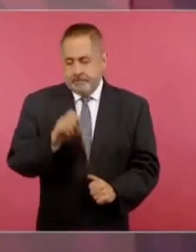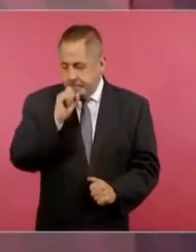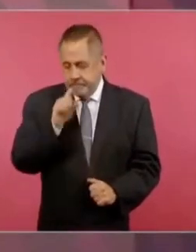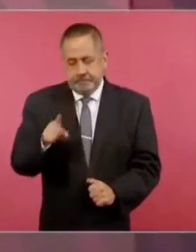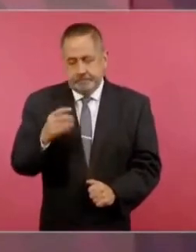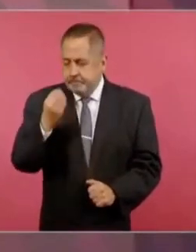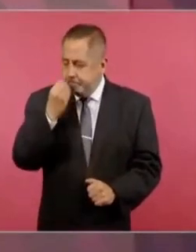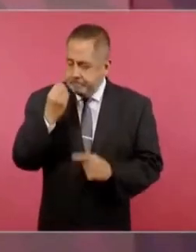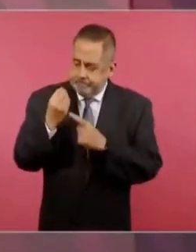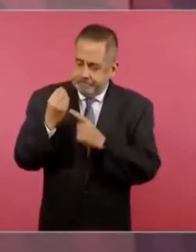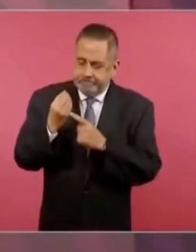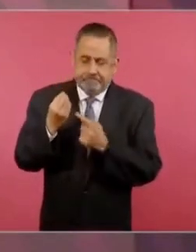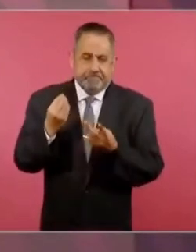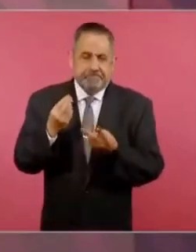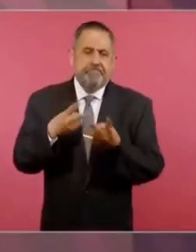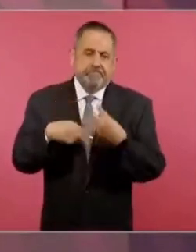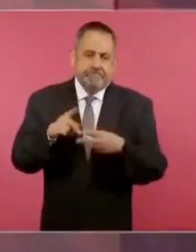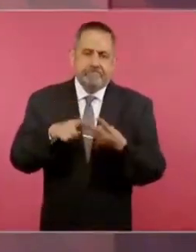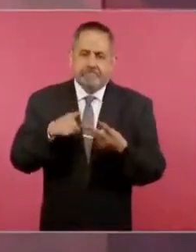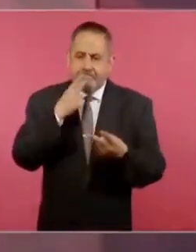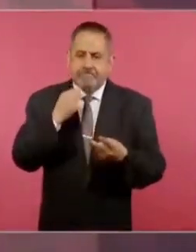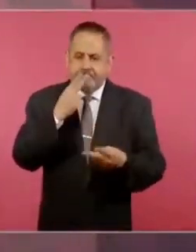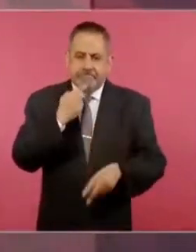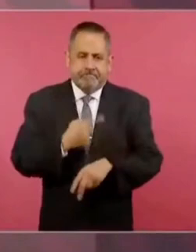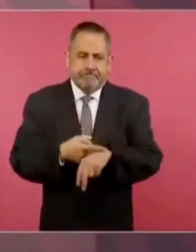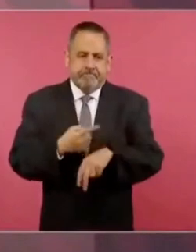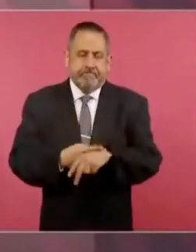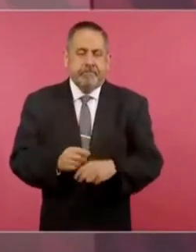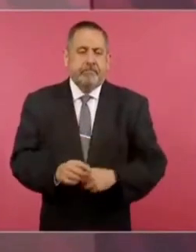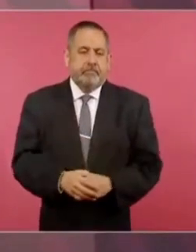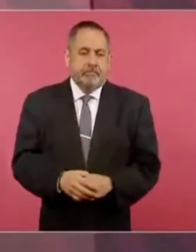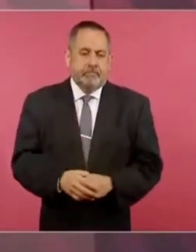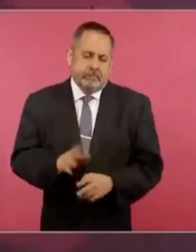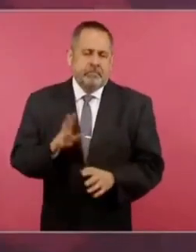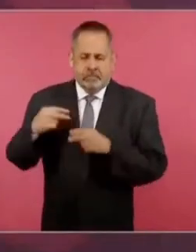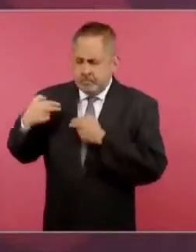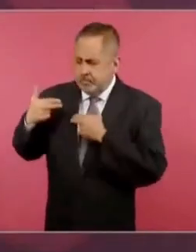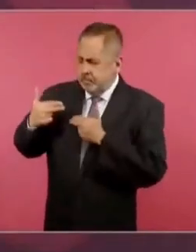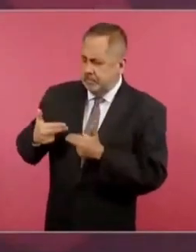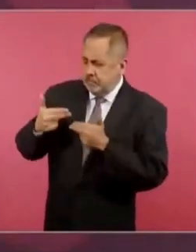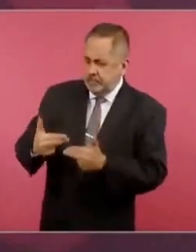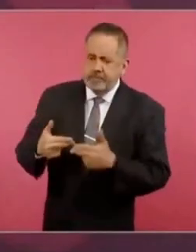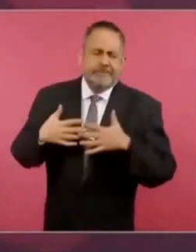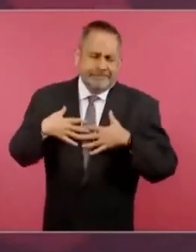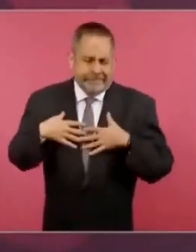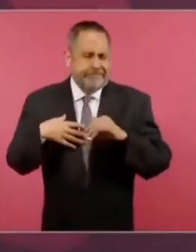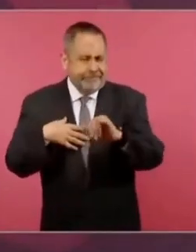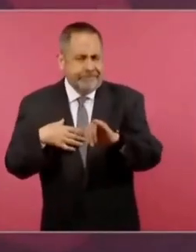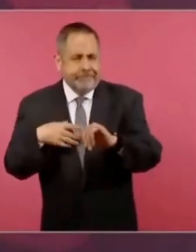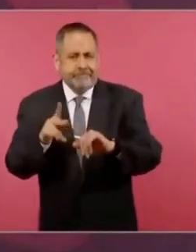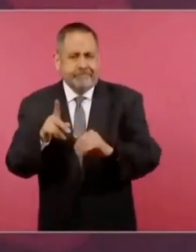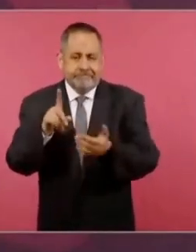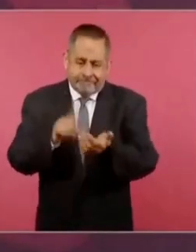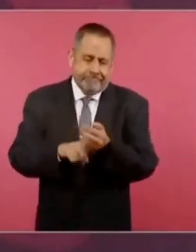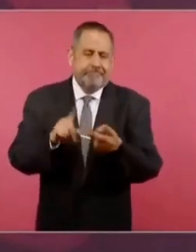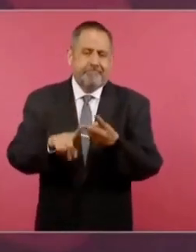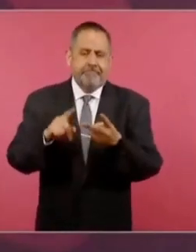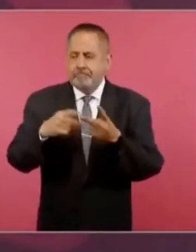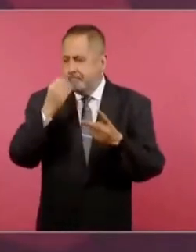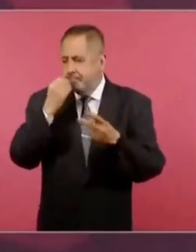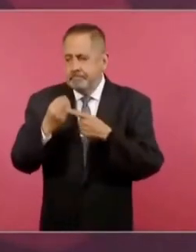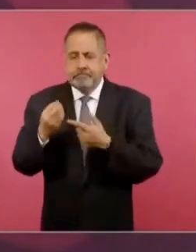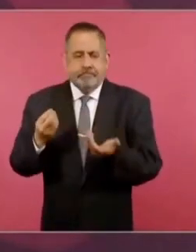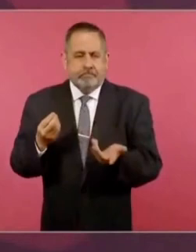es hereditaria, pero se puede